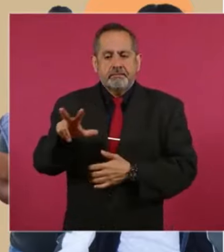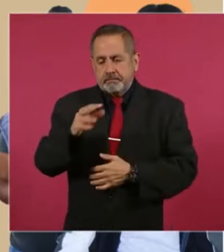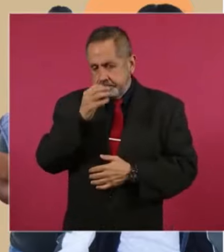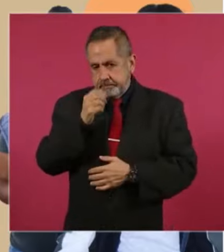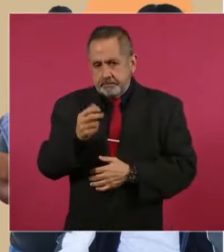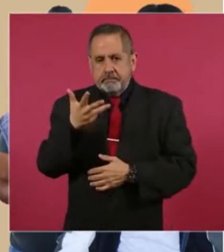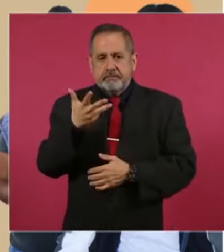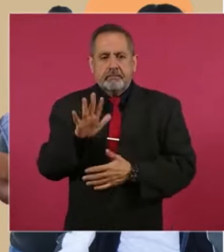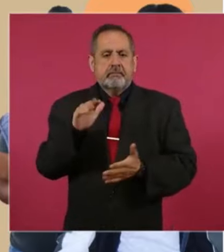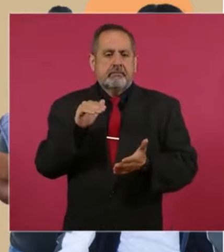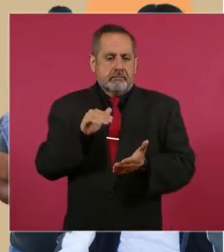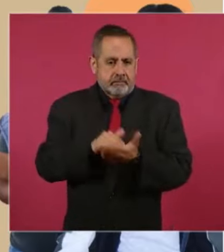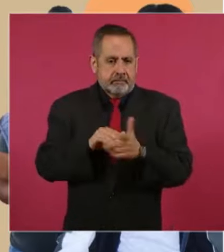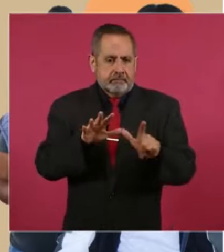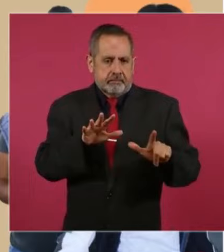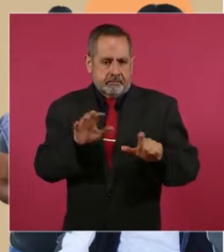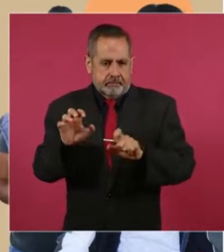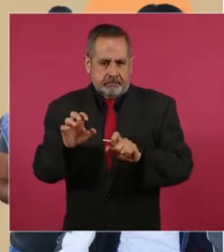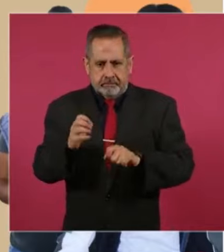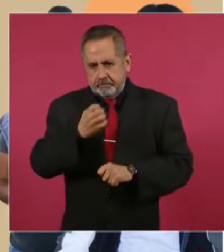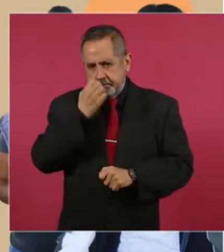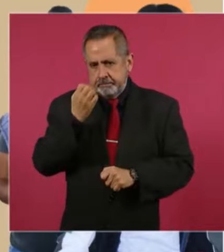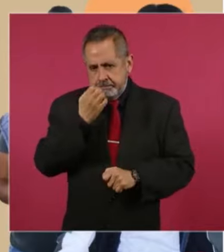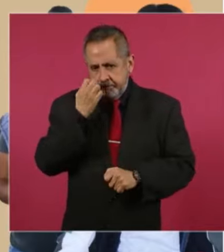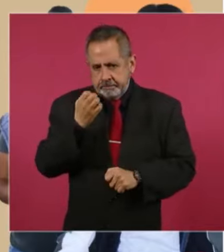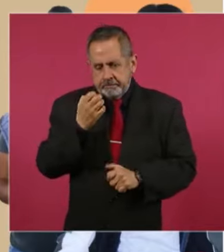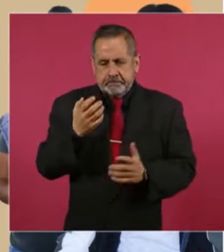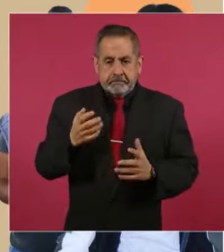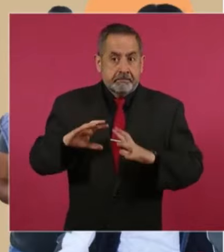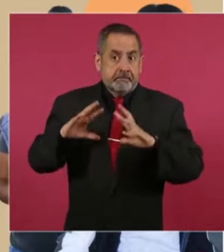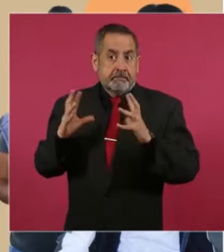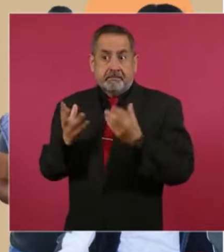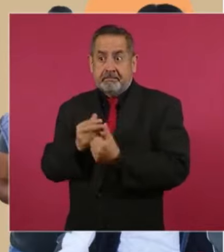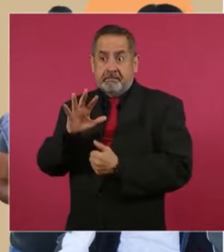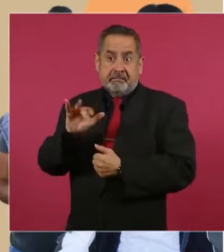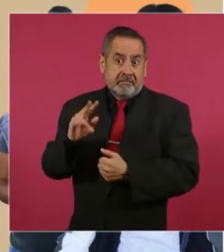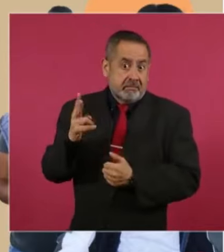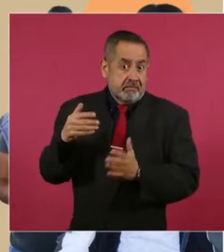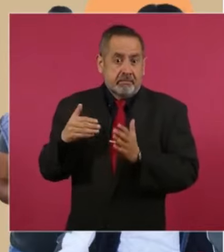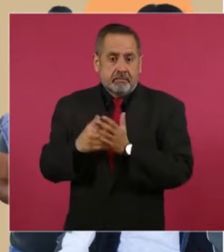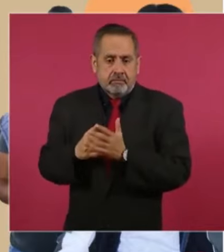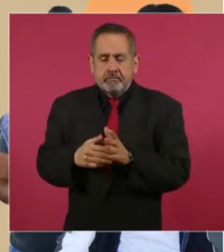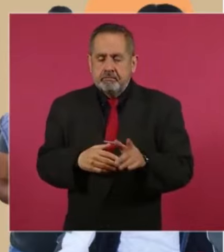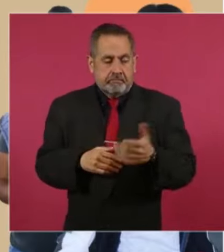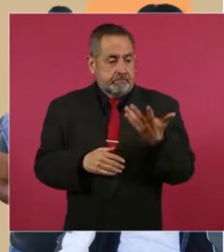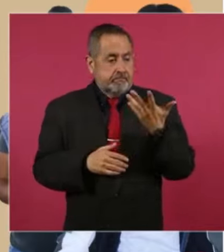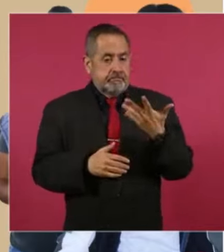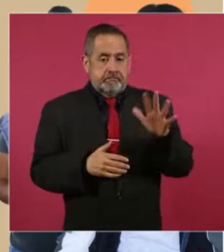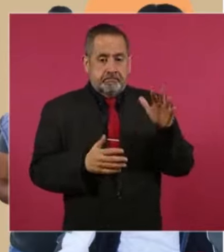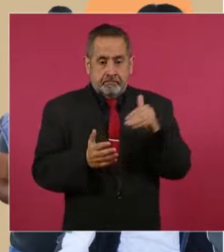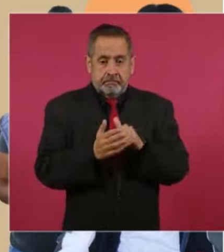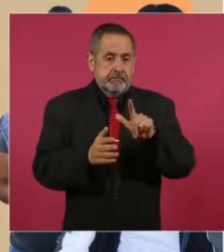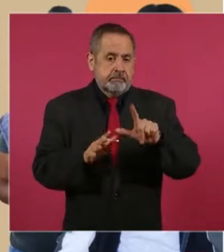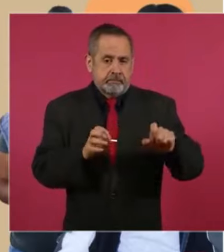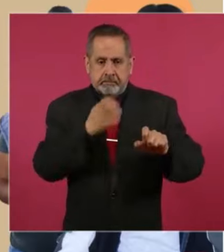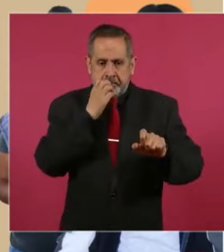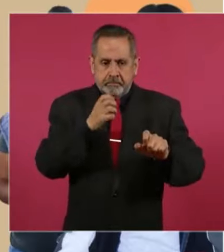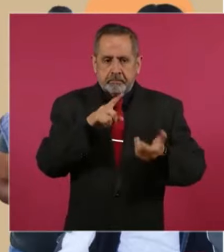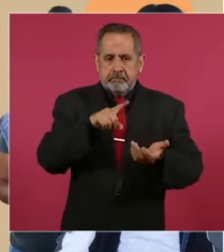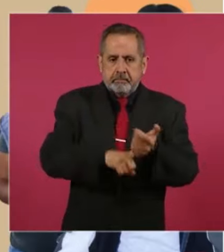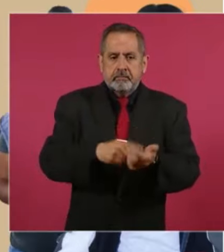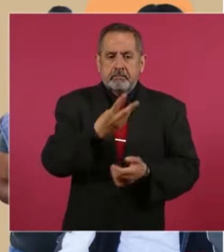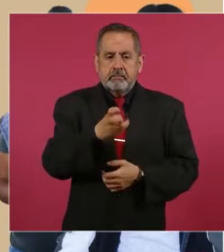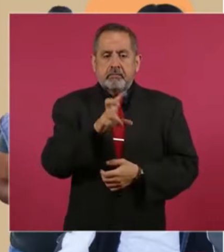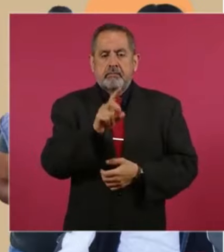10 mil 700 escuelas de las 52 mil y en esas 10 mil 700 escuelas había 330